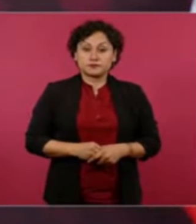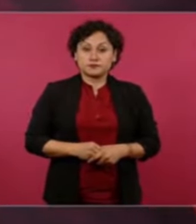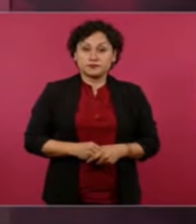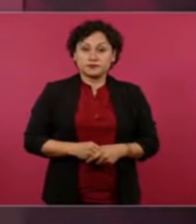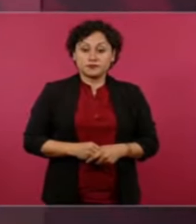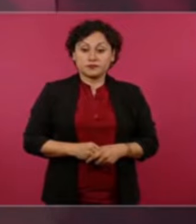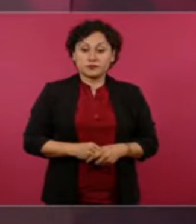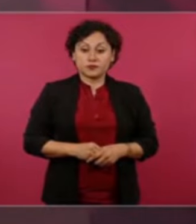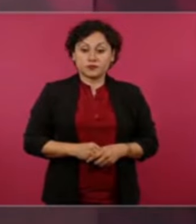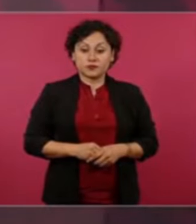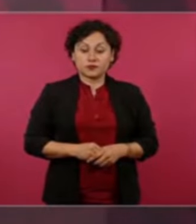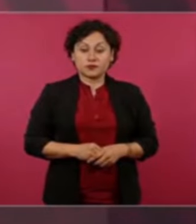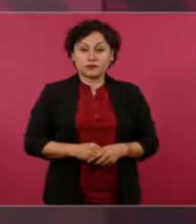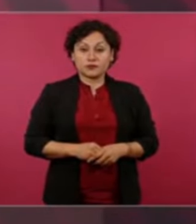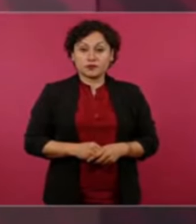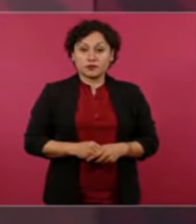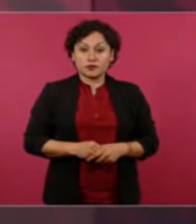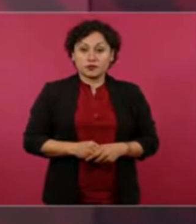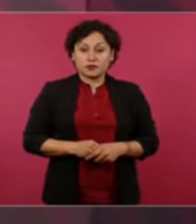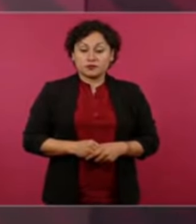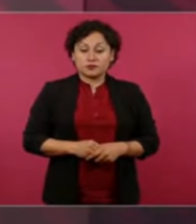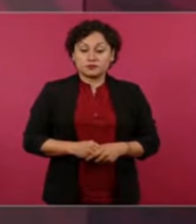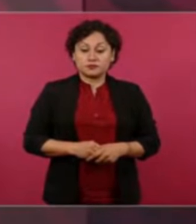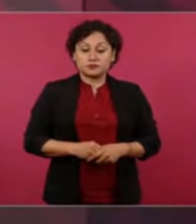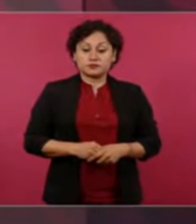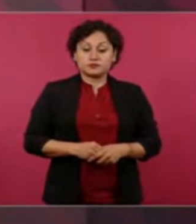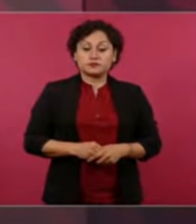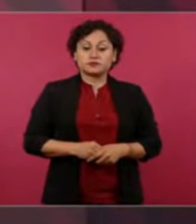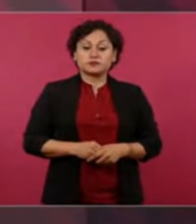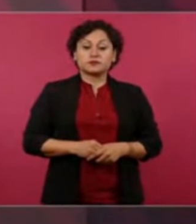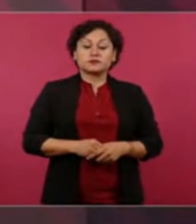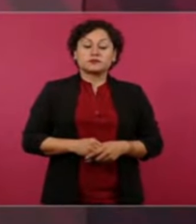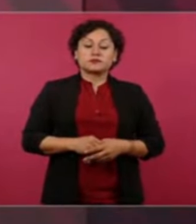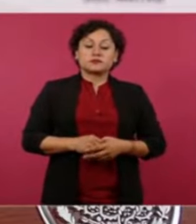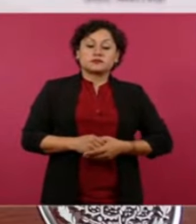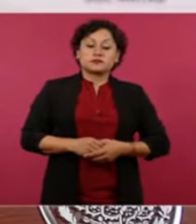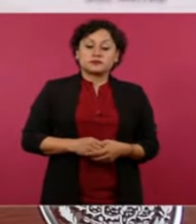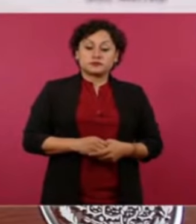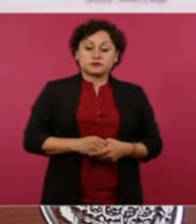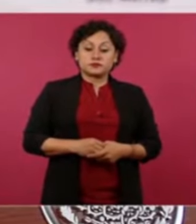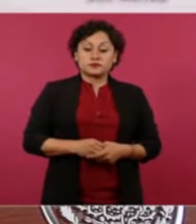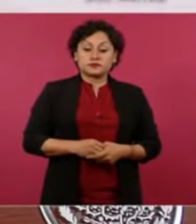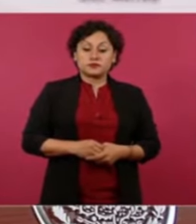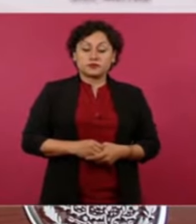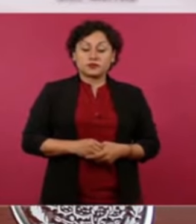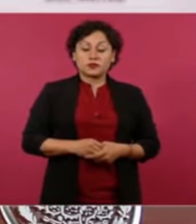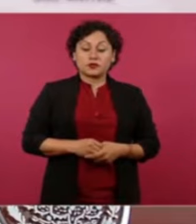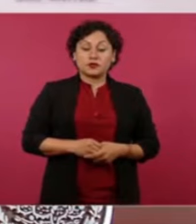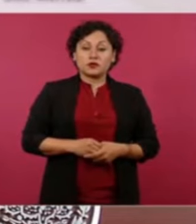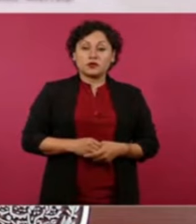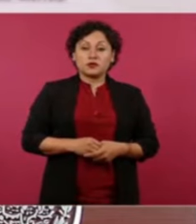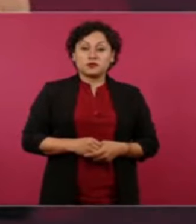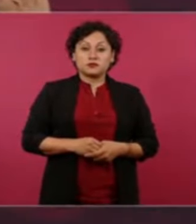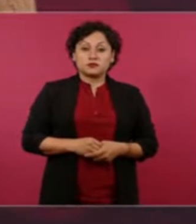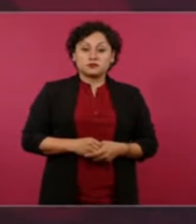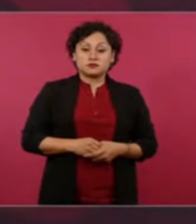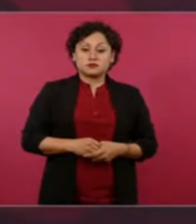Por eso me